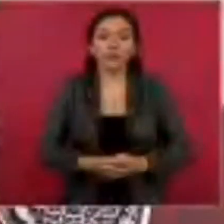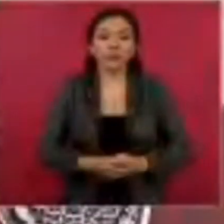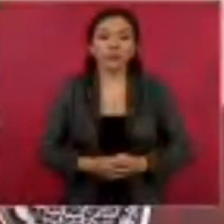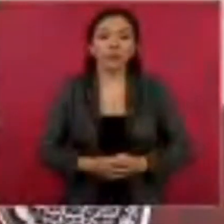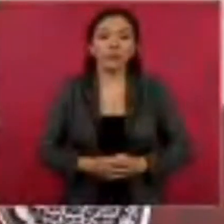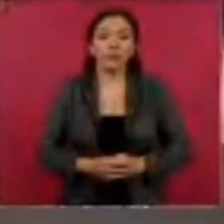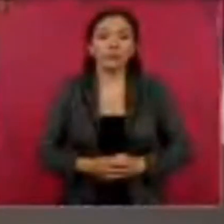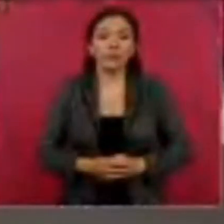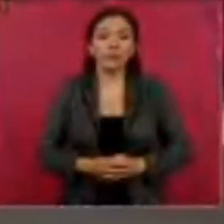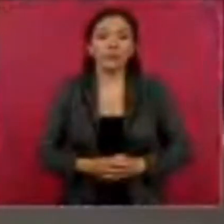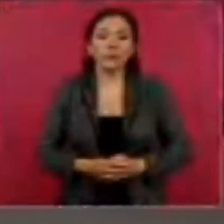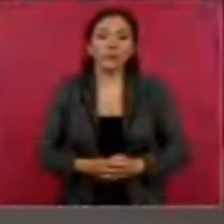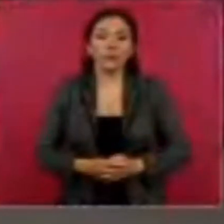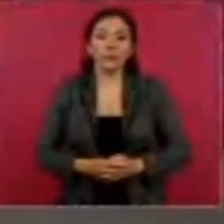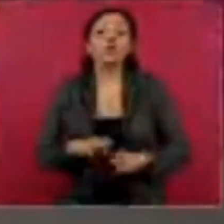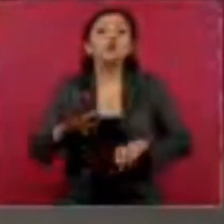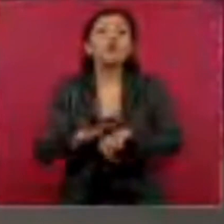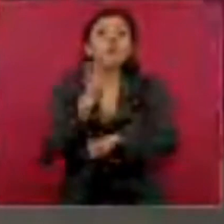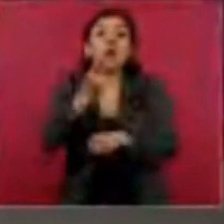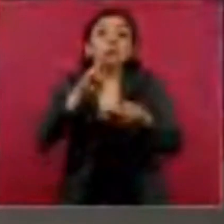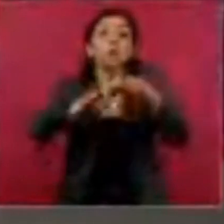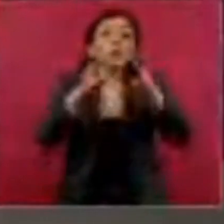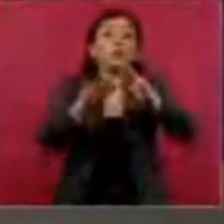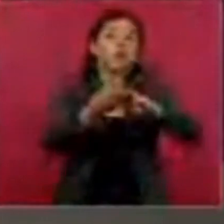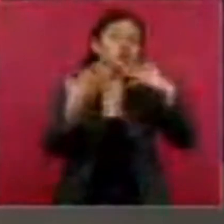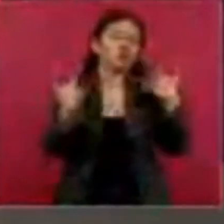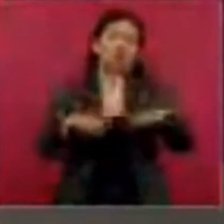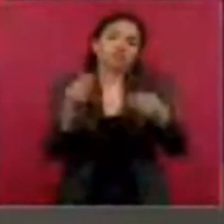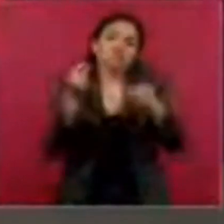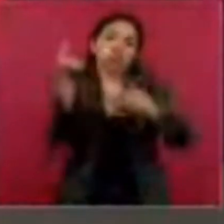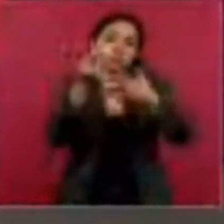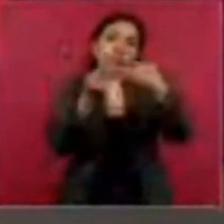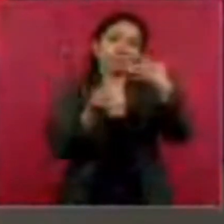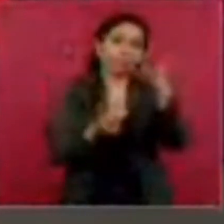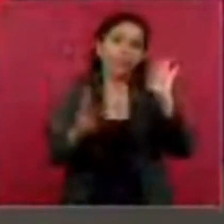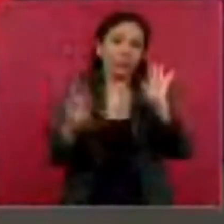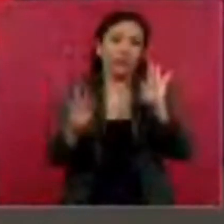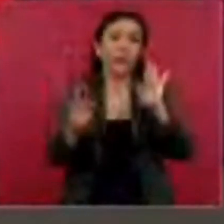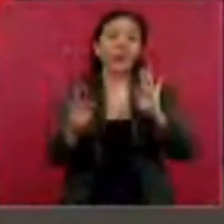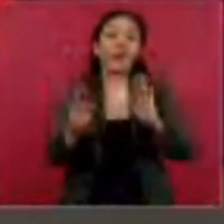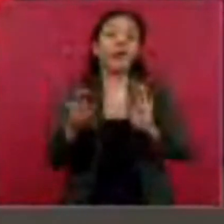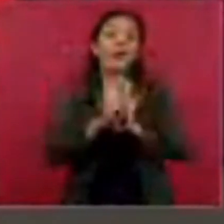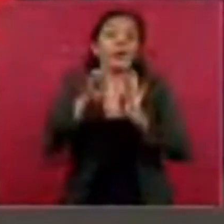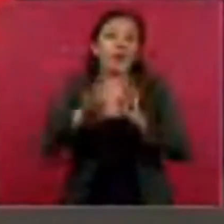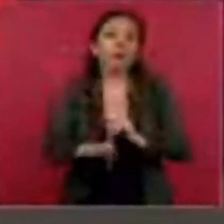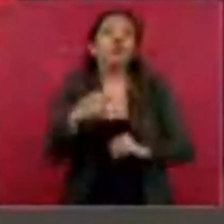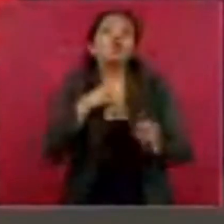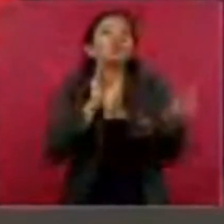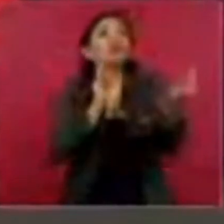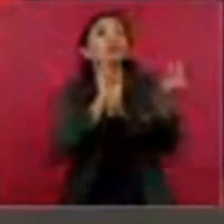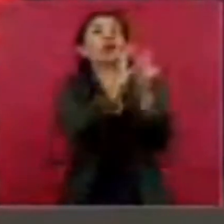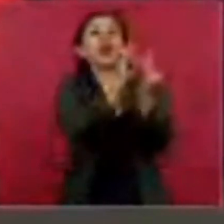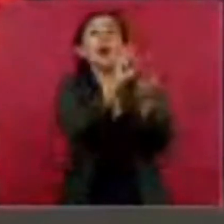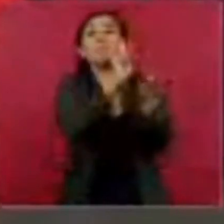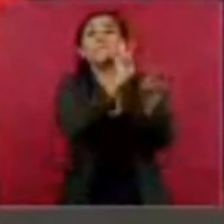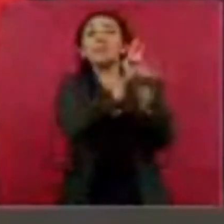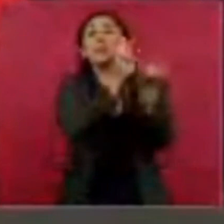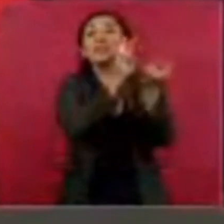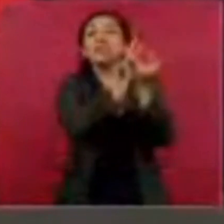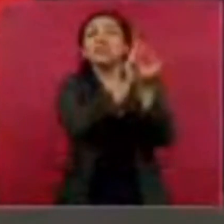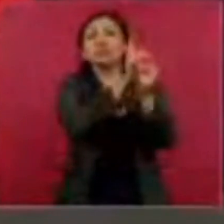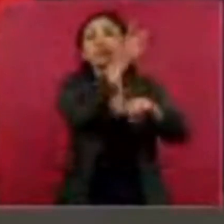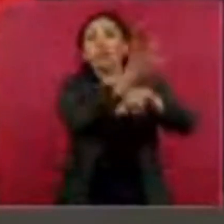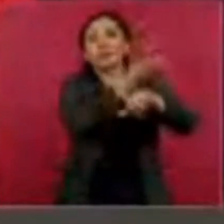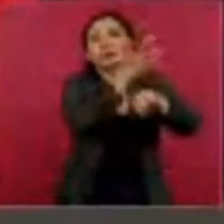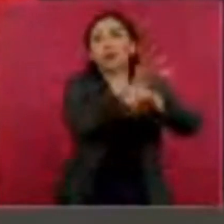muchísimas razones, entre otras por nuestra vecindad. Además,